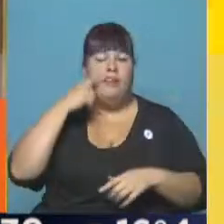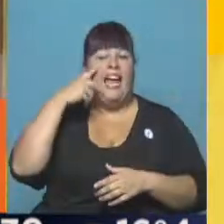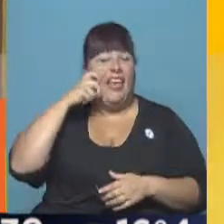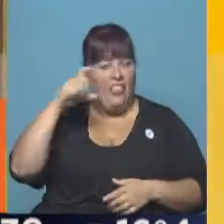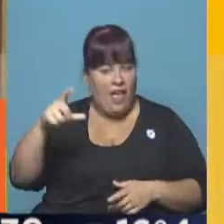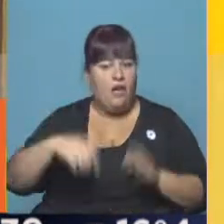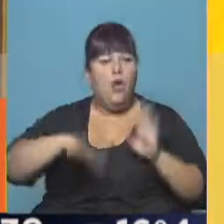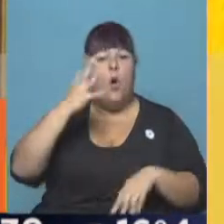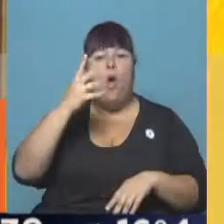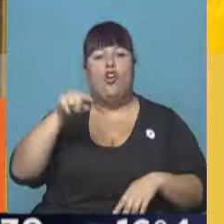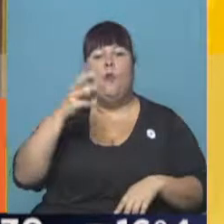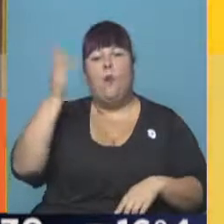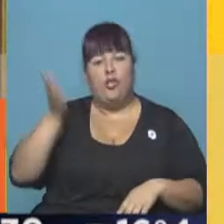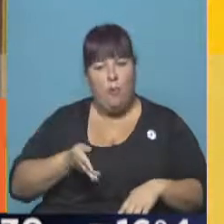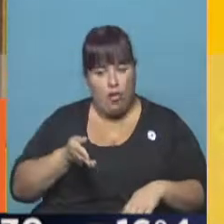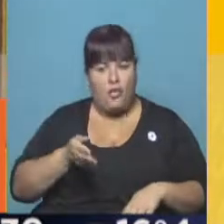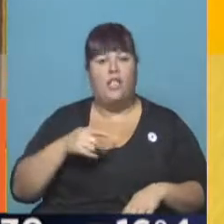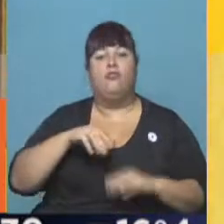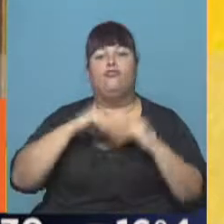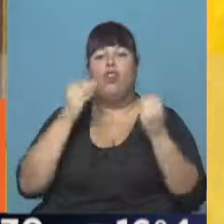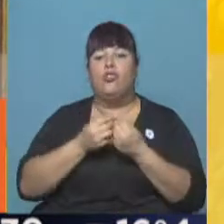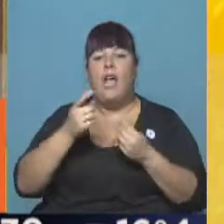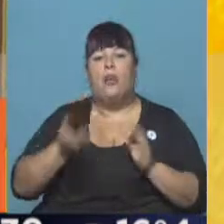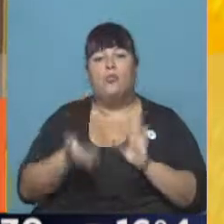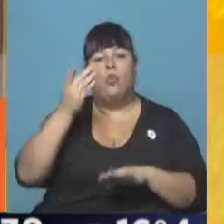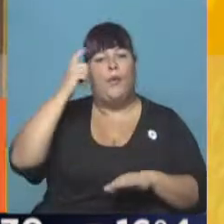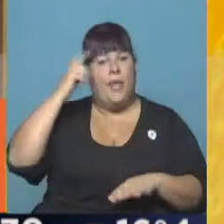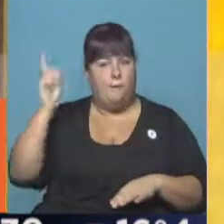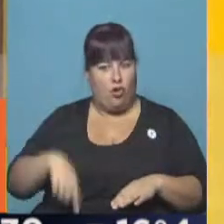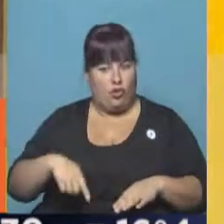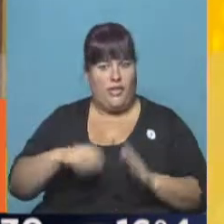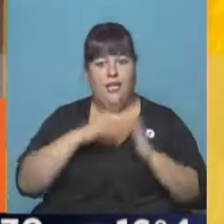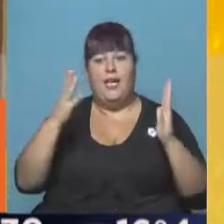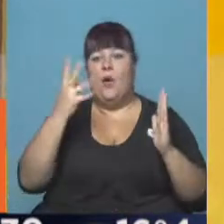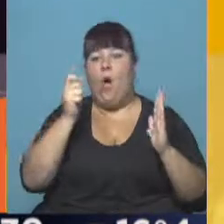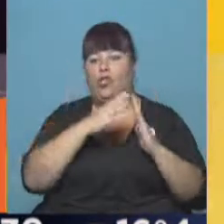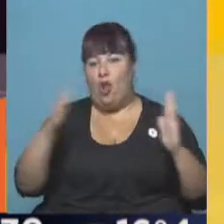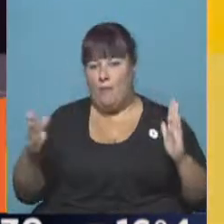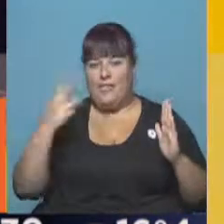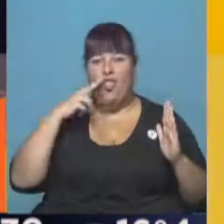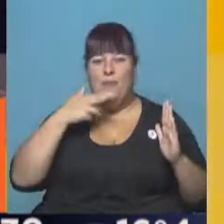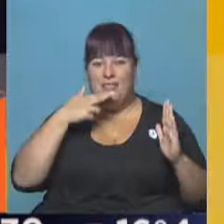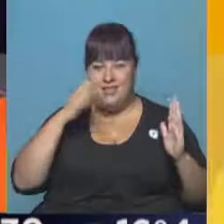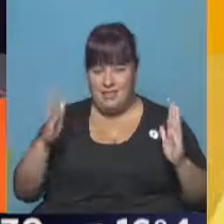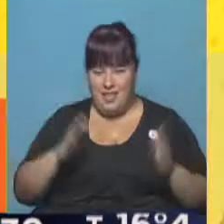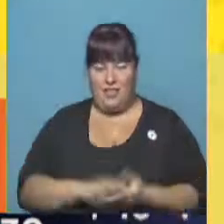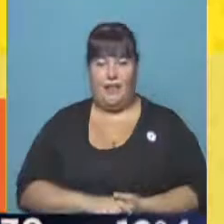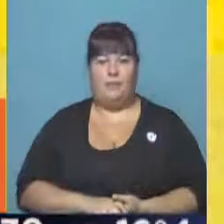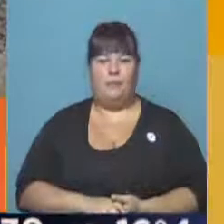el INDEC, creció un 4,4% y acumula un alza del 10% en el primer cuatrimestre de 2017.